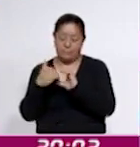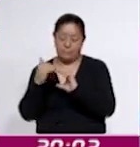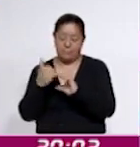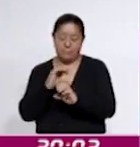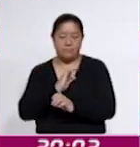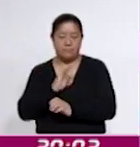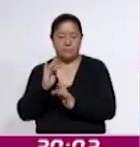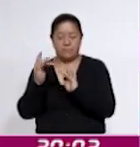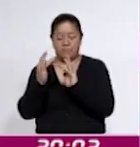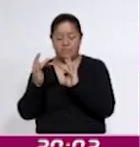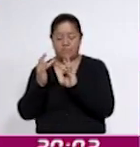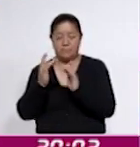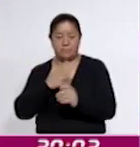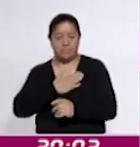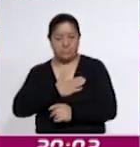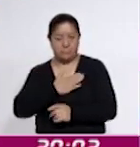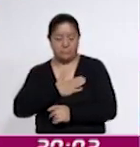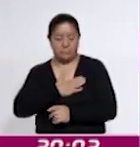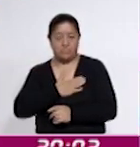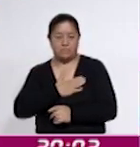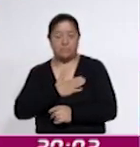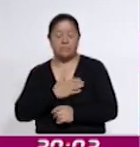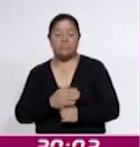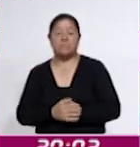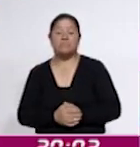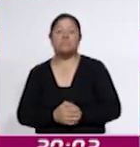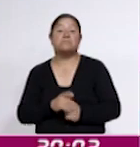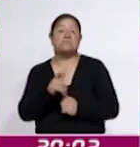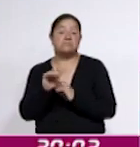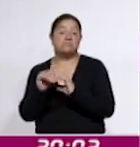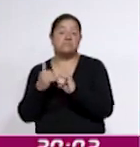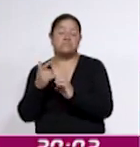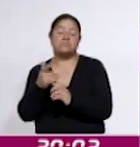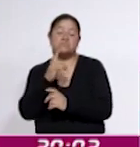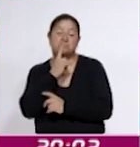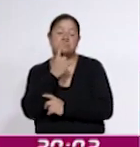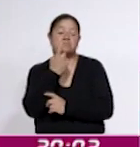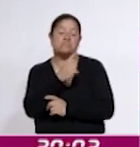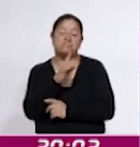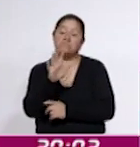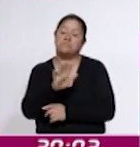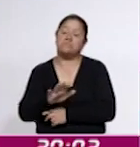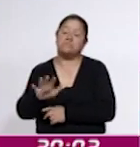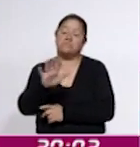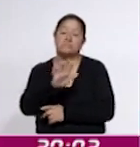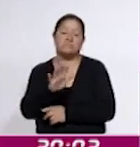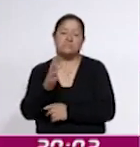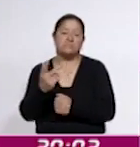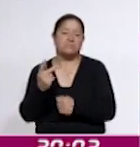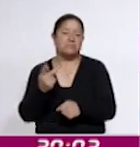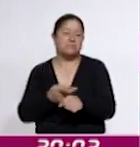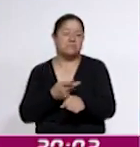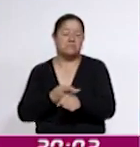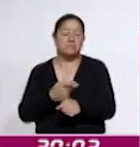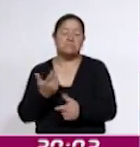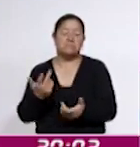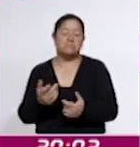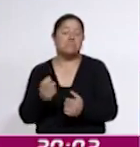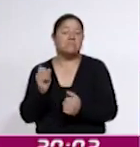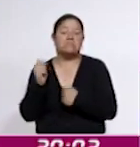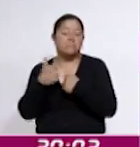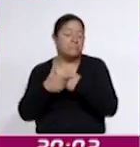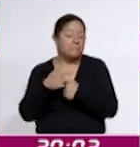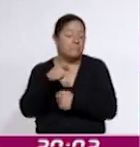contacto con nosotros para pues hacernos llegar sus reportes ciudadanos, alguna situación inclusive que le